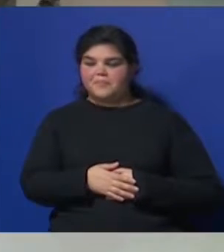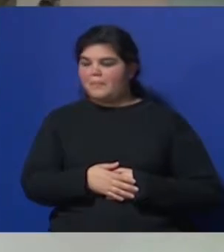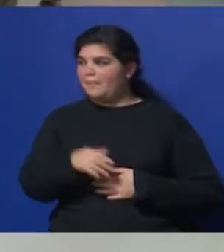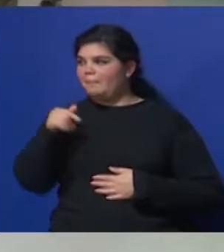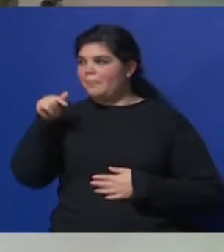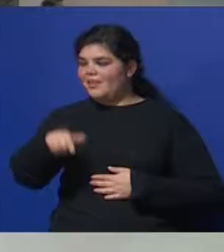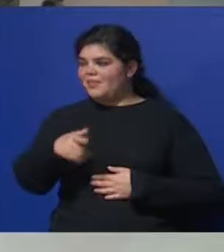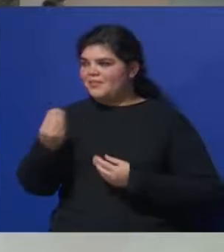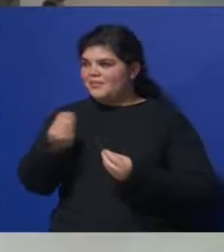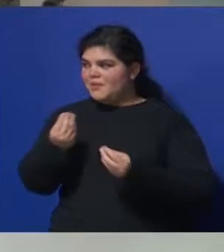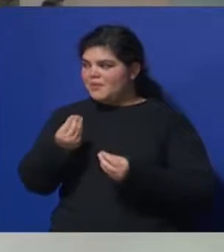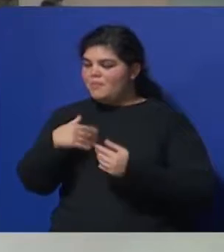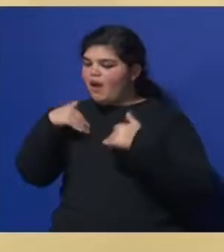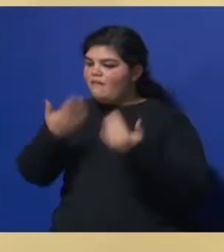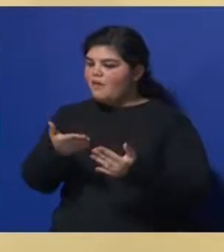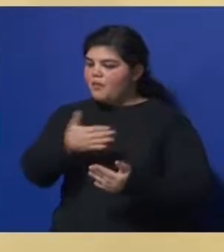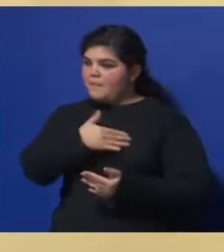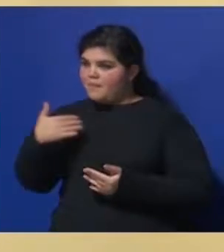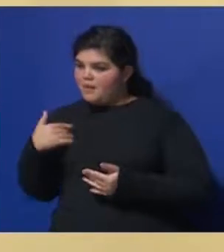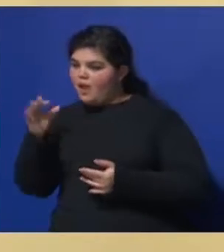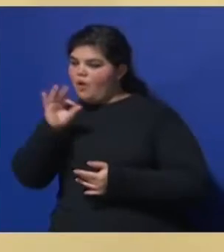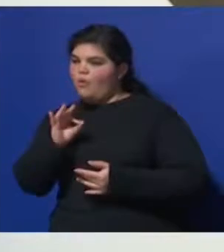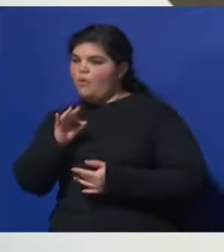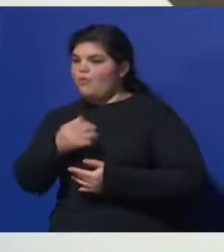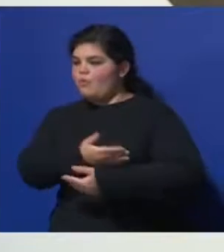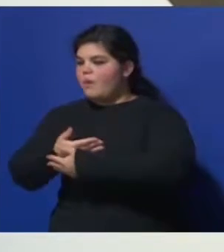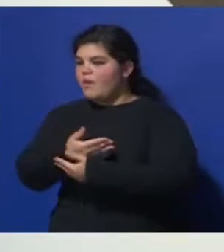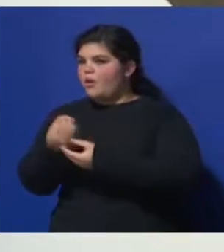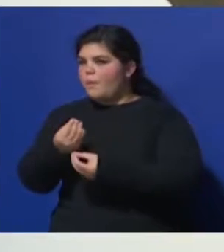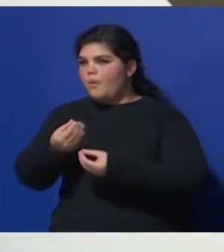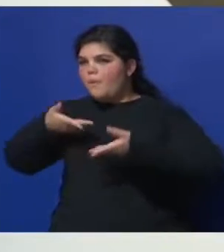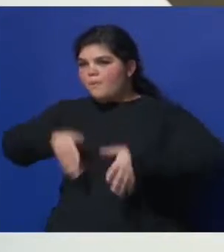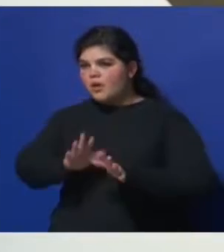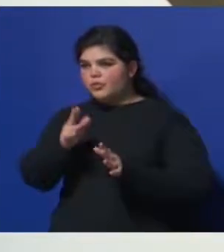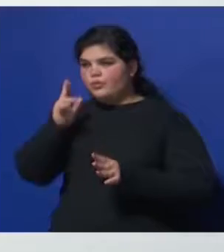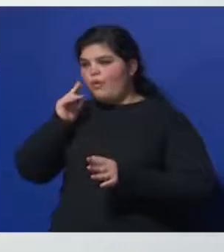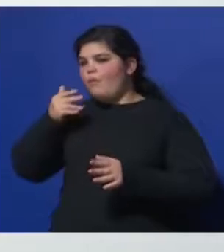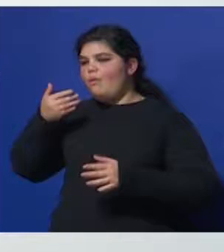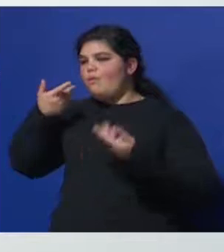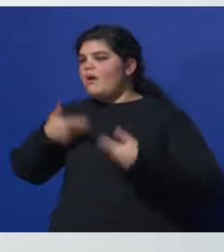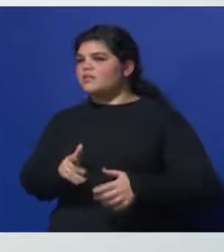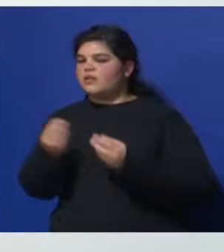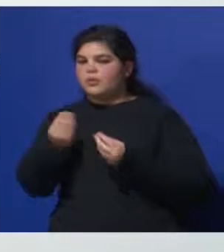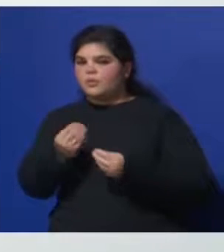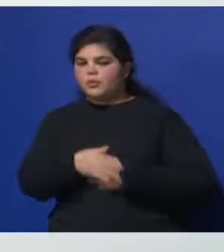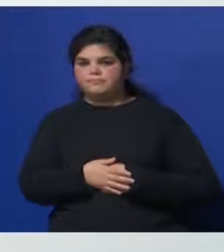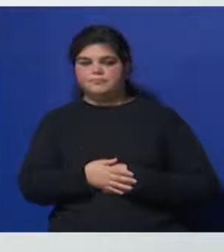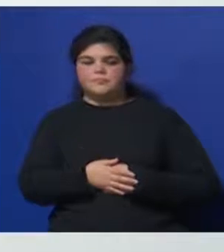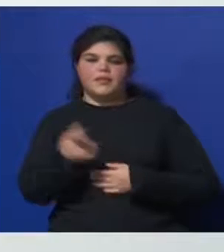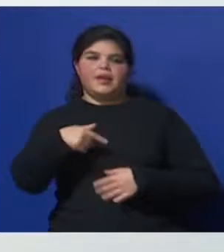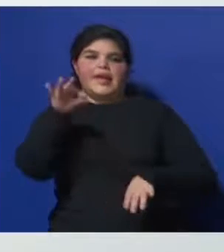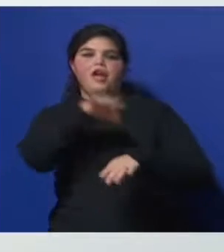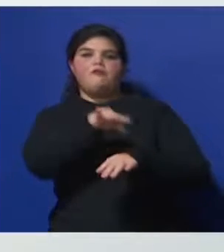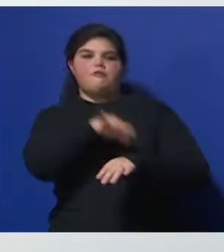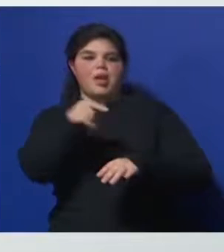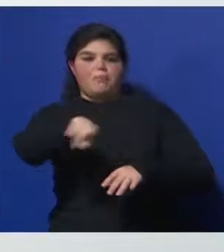beneficios concretos tiene para la madre Y también para el bebé Un parto humanizado? Y que no se la ve como una enfermedad Obviamente Como dice